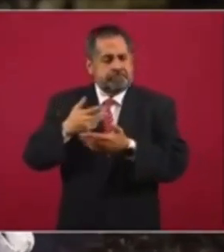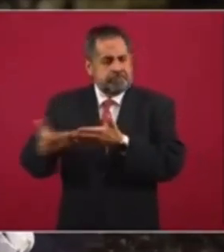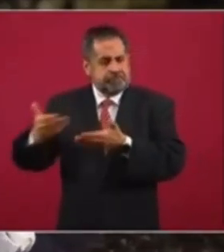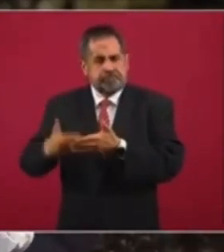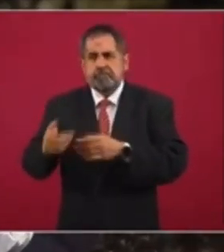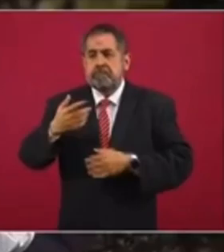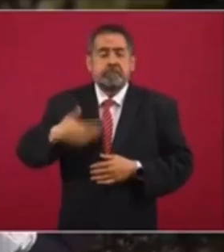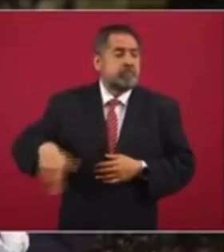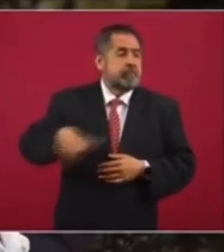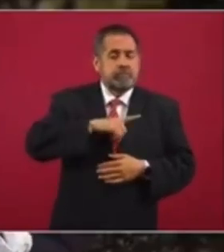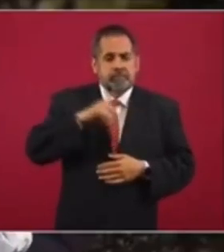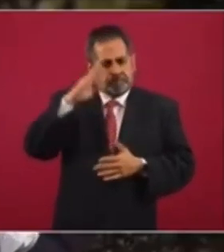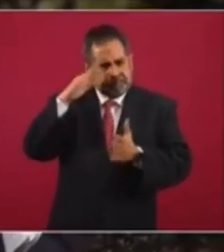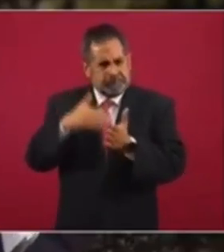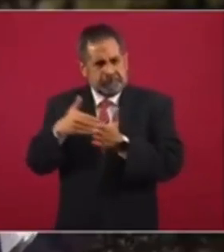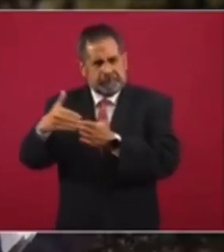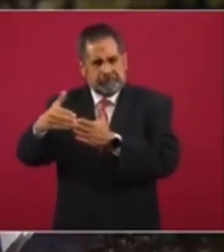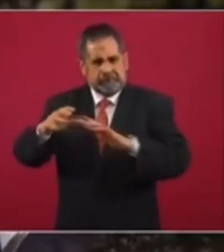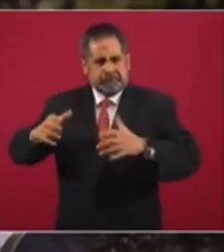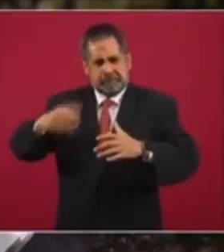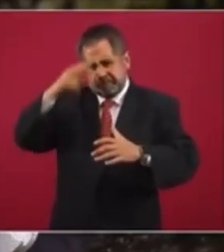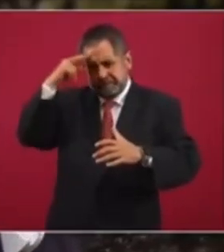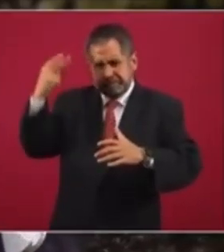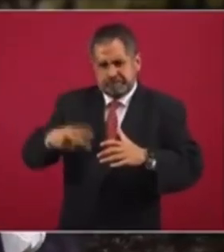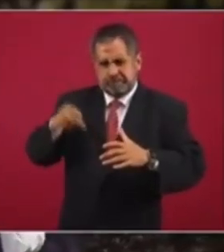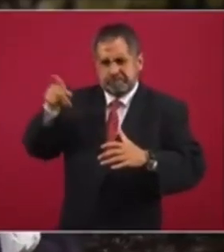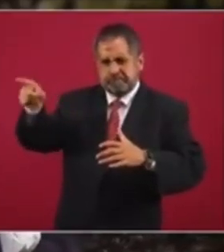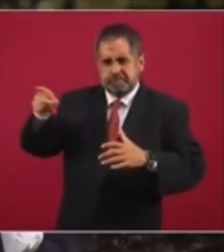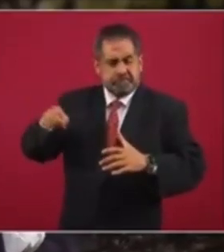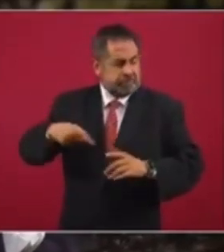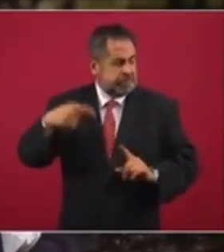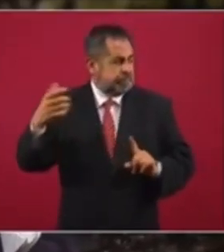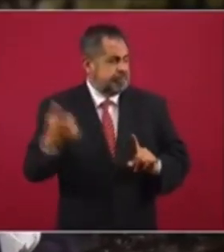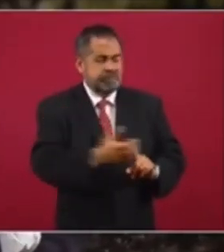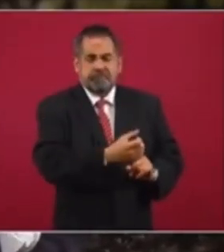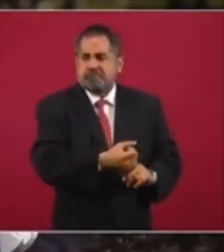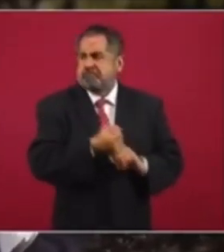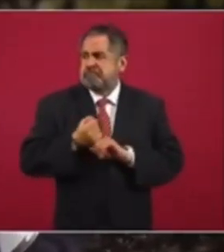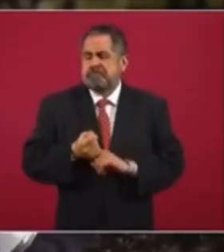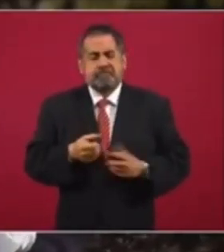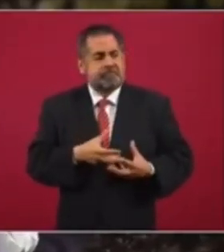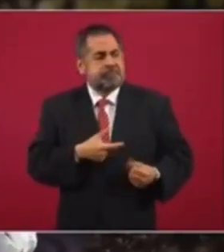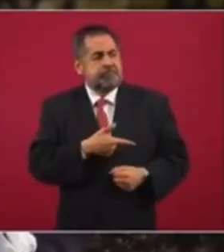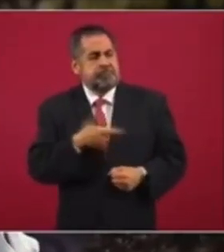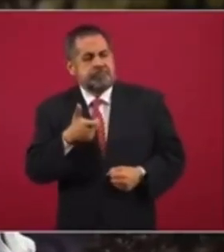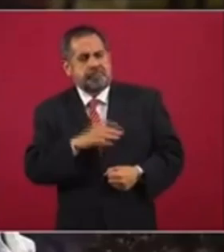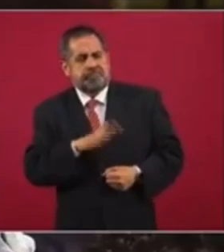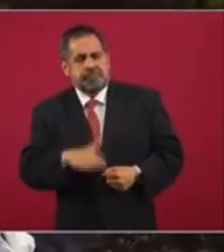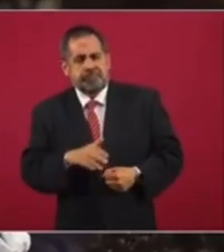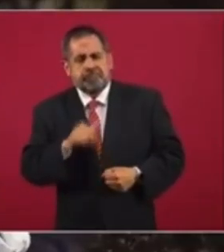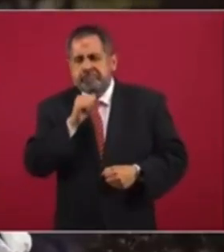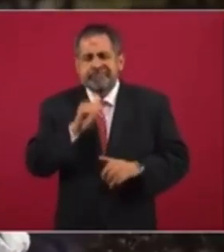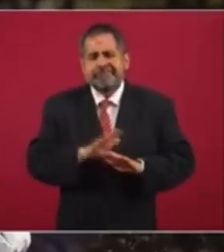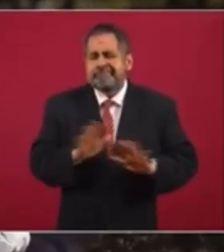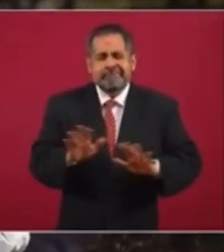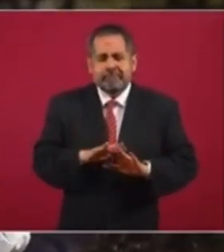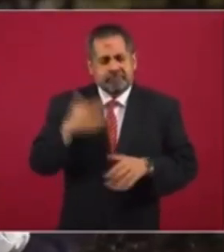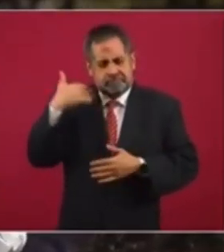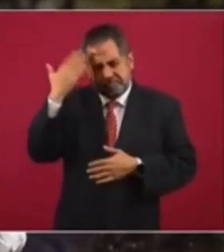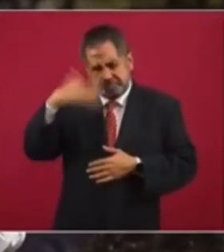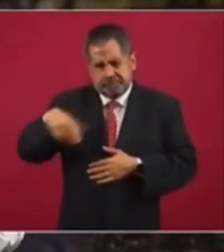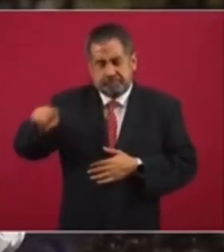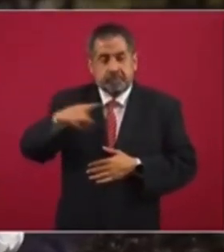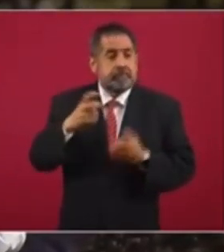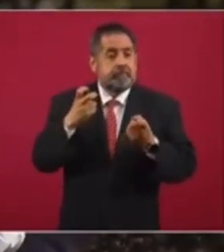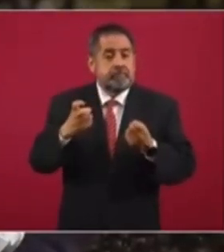mexicanos sabemos que su gobierno no desaparece y mucho menos mata personas. Por ello, millones de